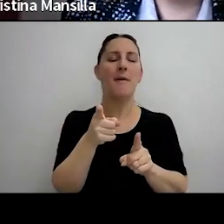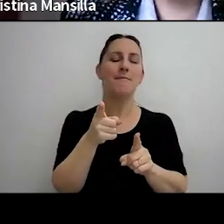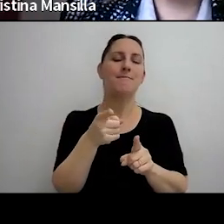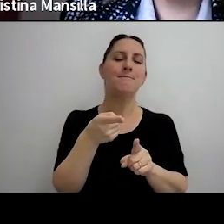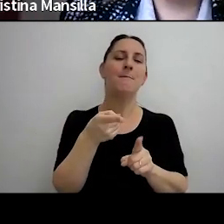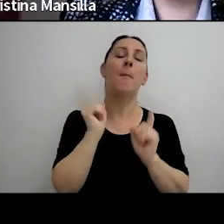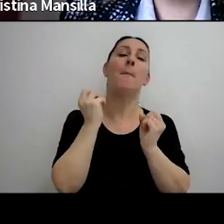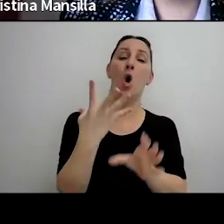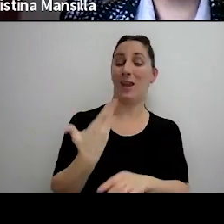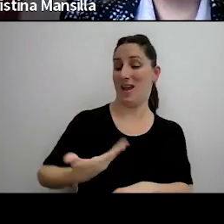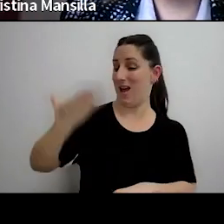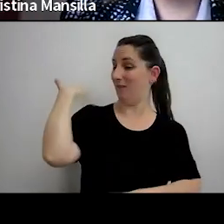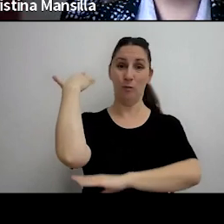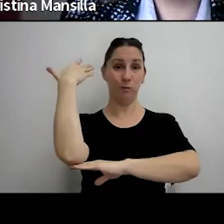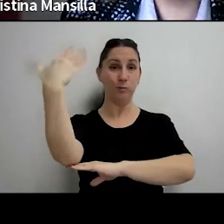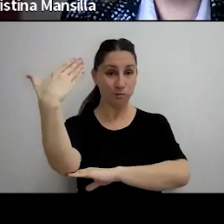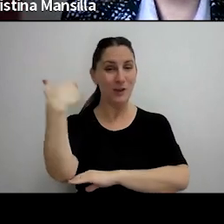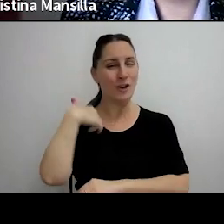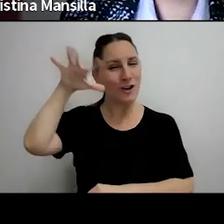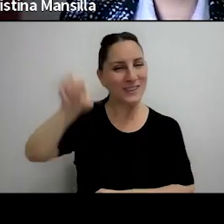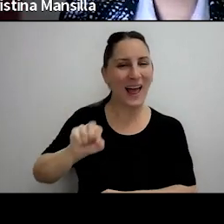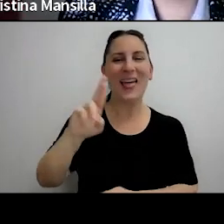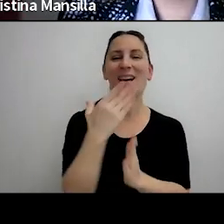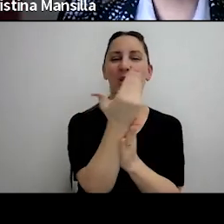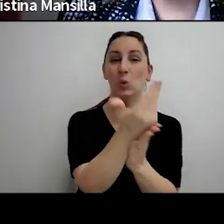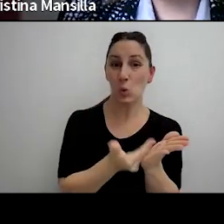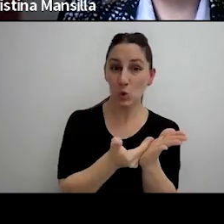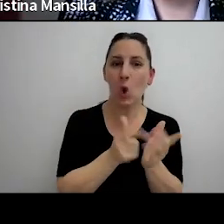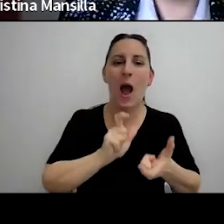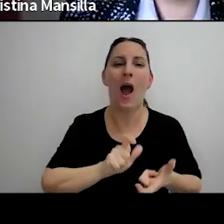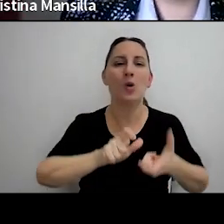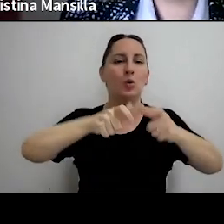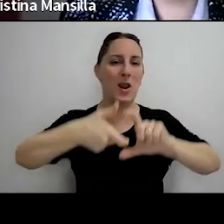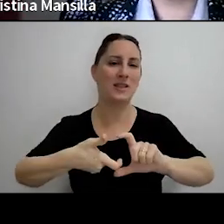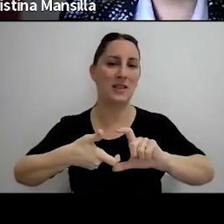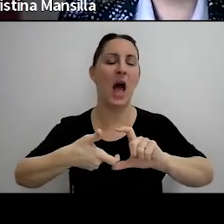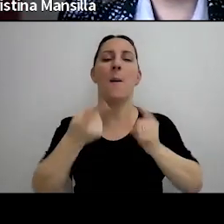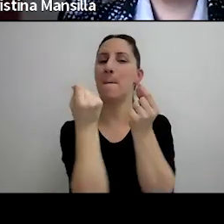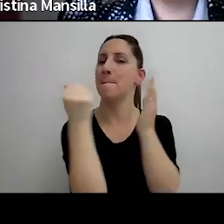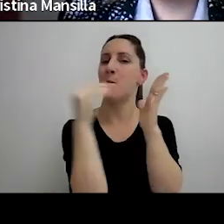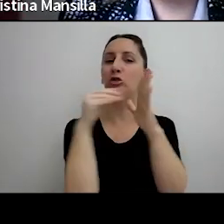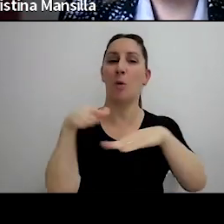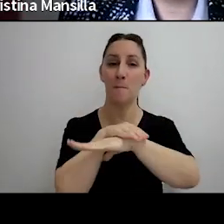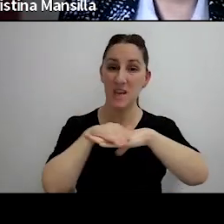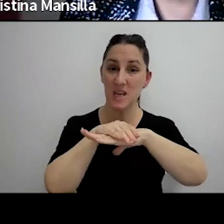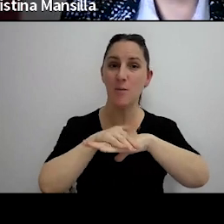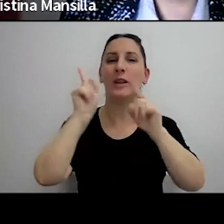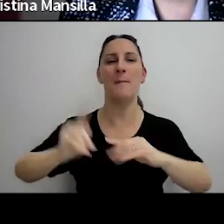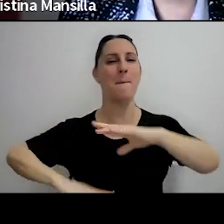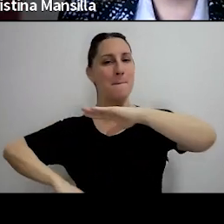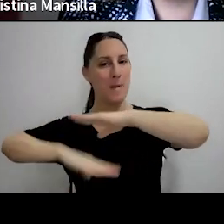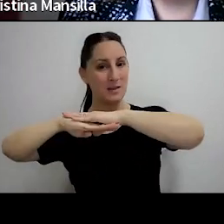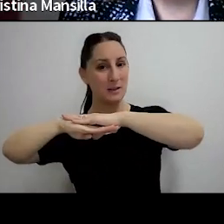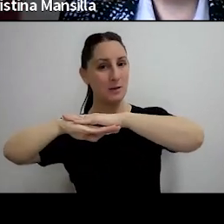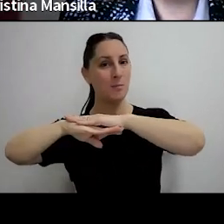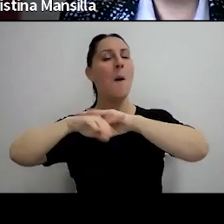en la jornada anterior yo había traído una resolución que actualizaba los montos mínimos y máximos para